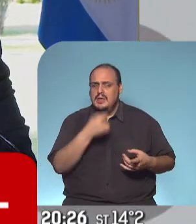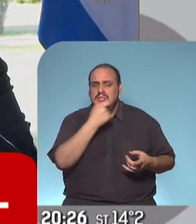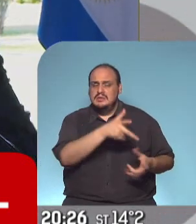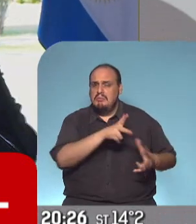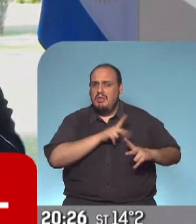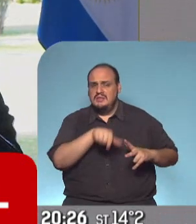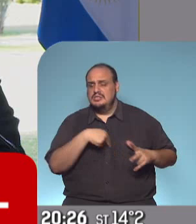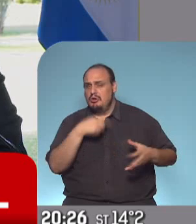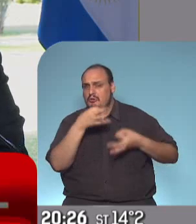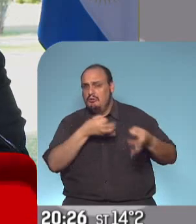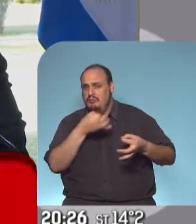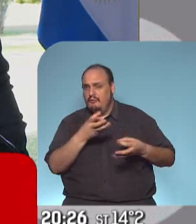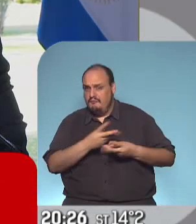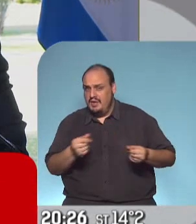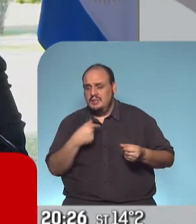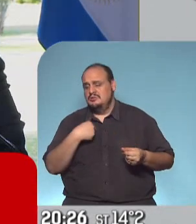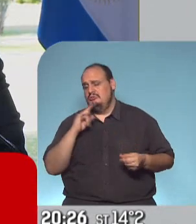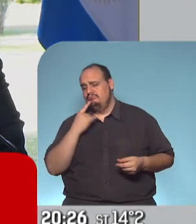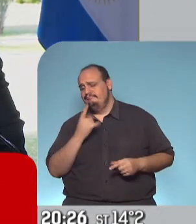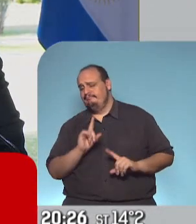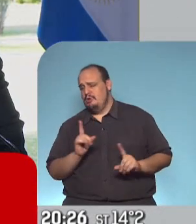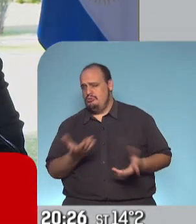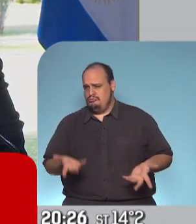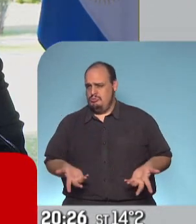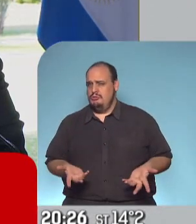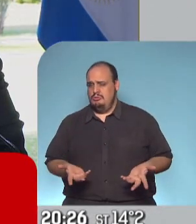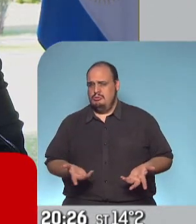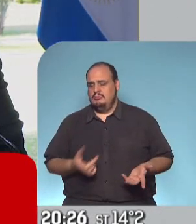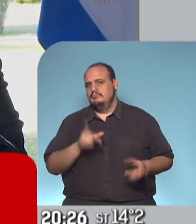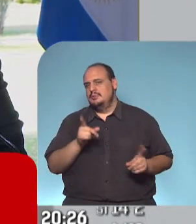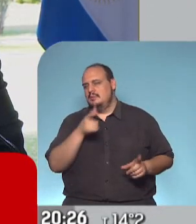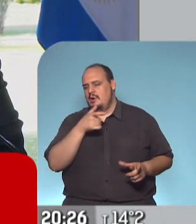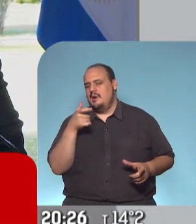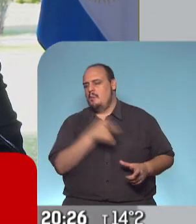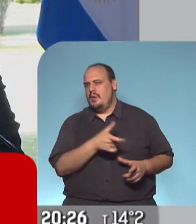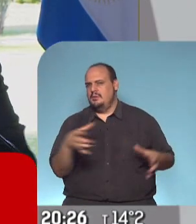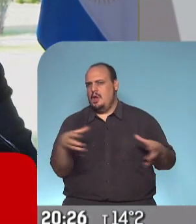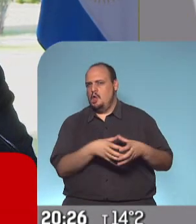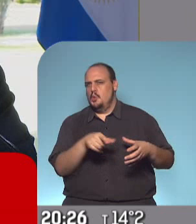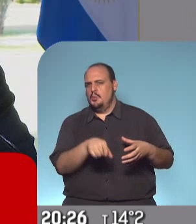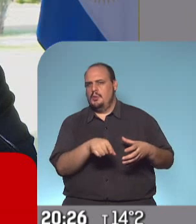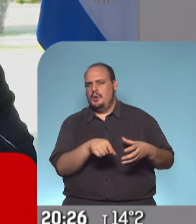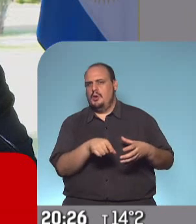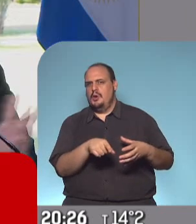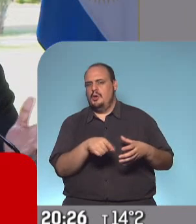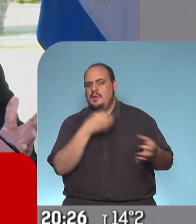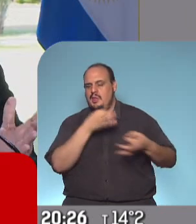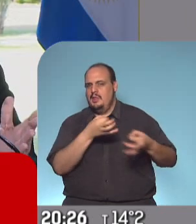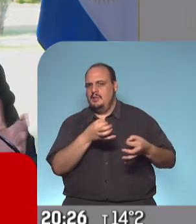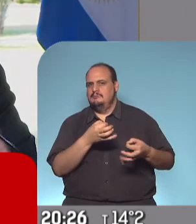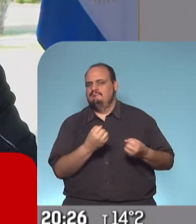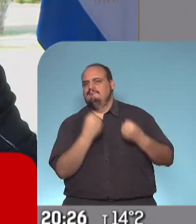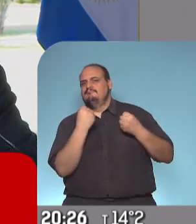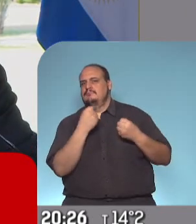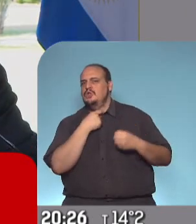yo deje de dialogar me voy a sentir incómodo una respuesta también hacia aquellos sectores que no quieren abrir el diálogo y